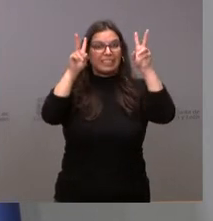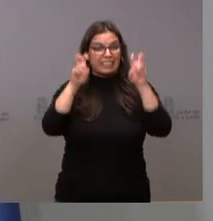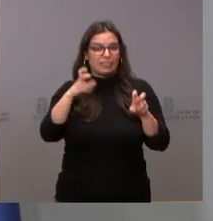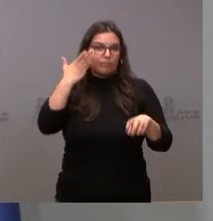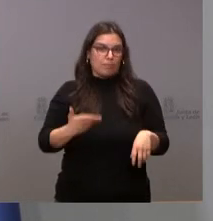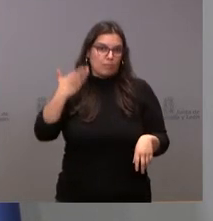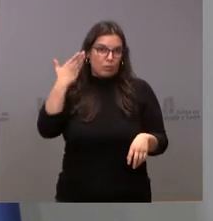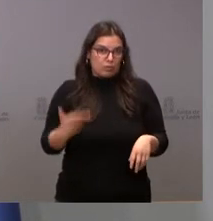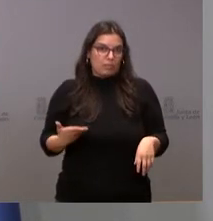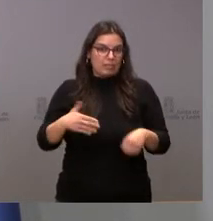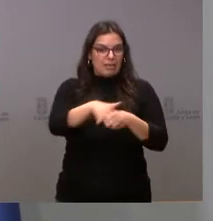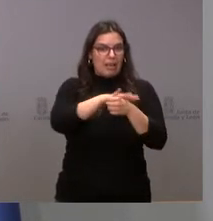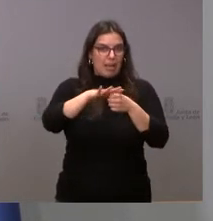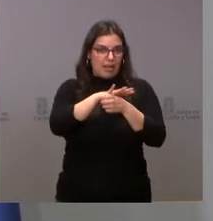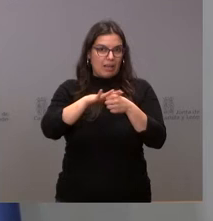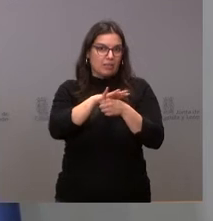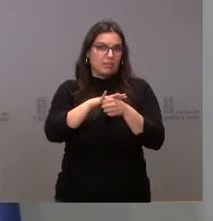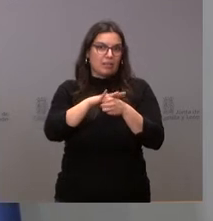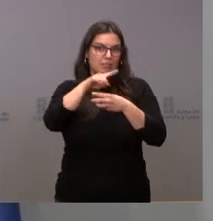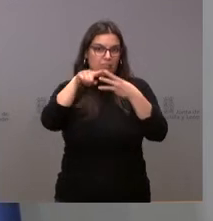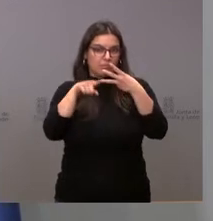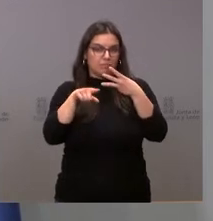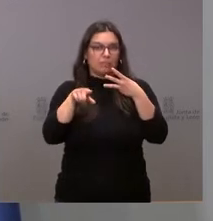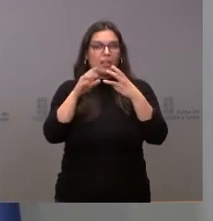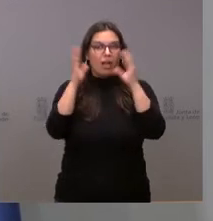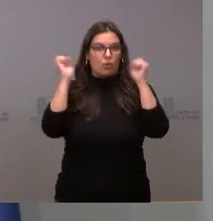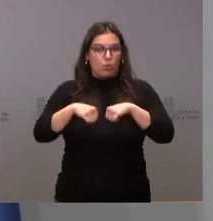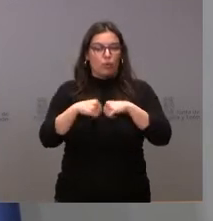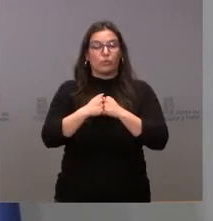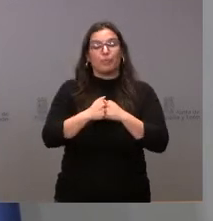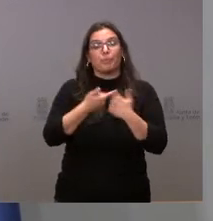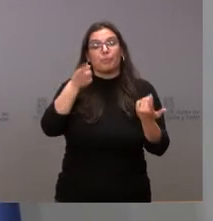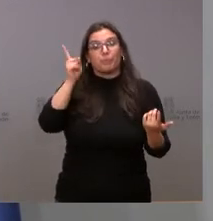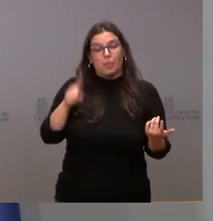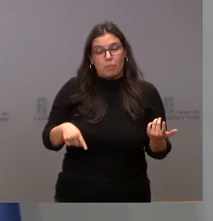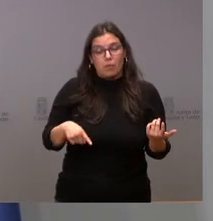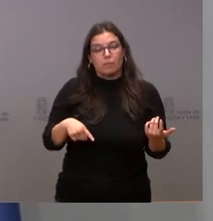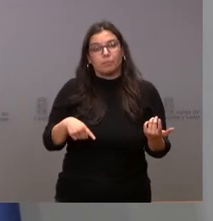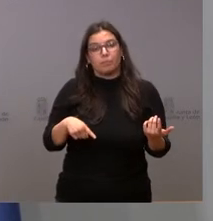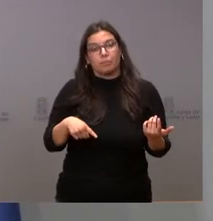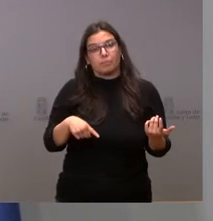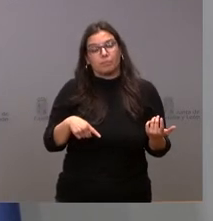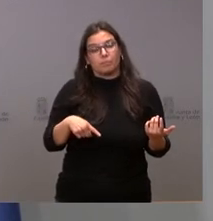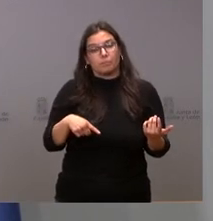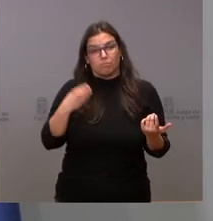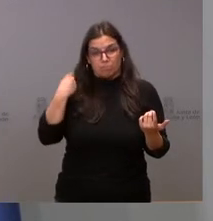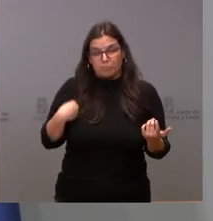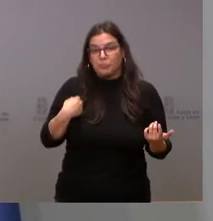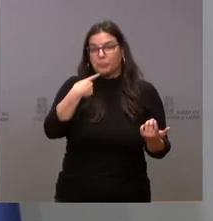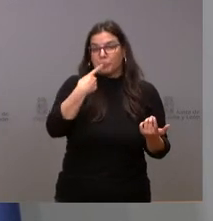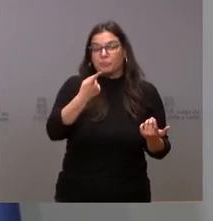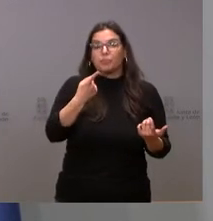en estas áreas que les he señalado. Y les indico, asimismo, que se ha